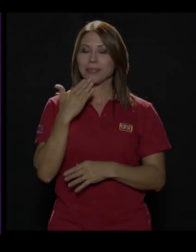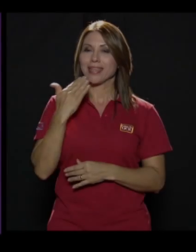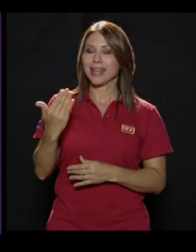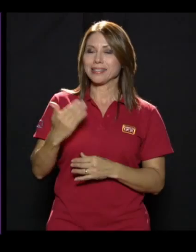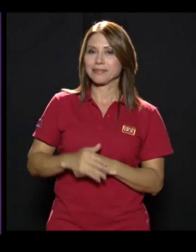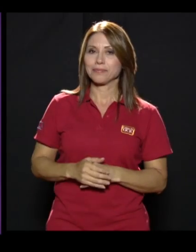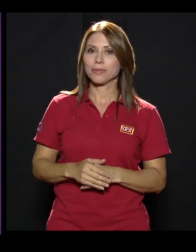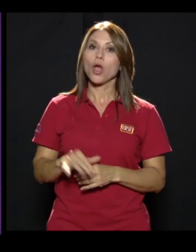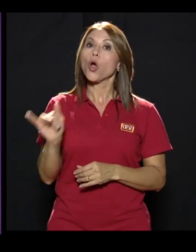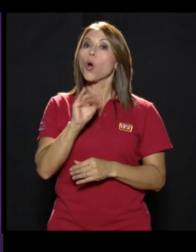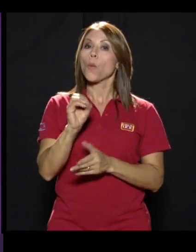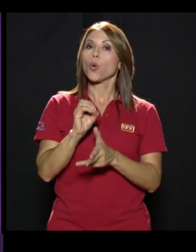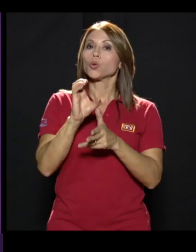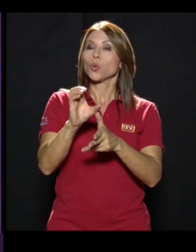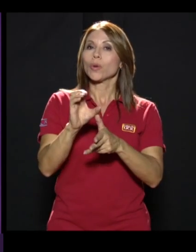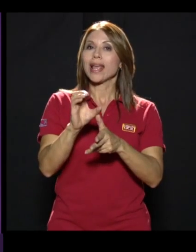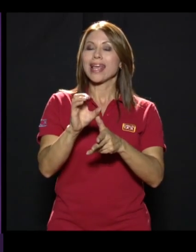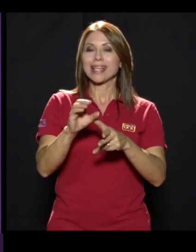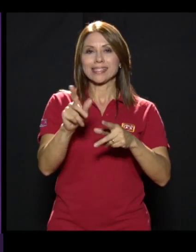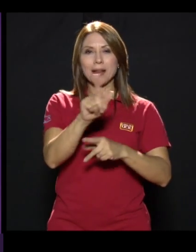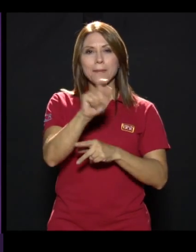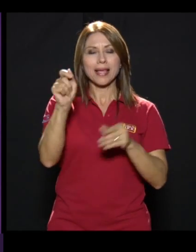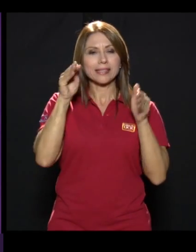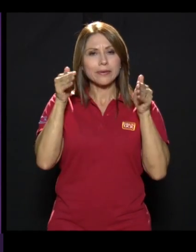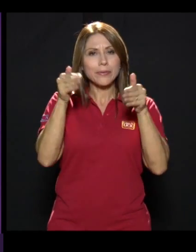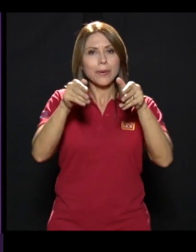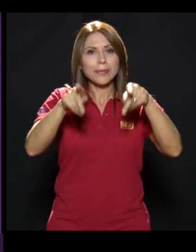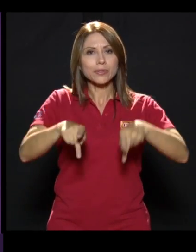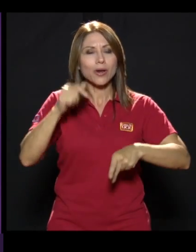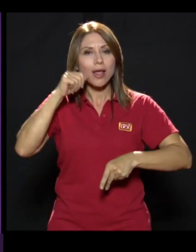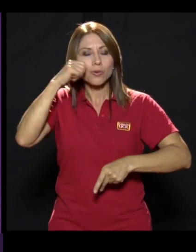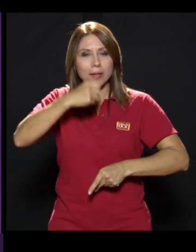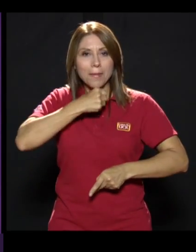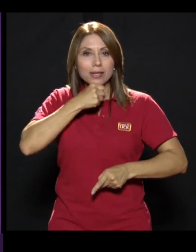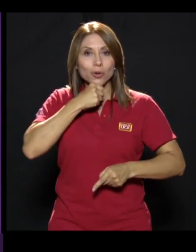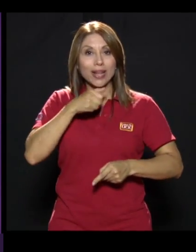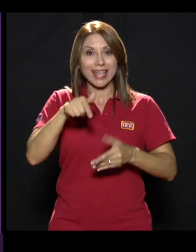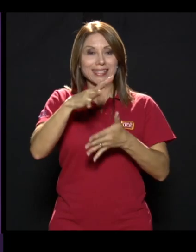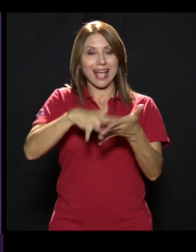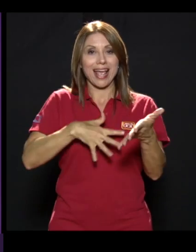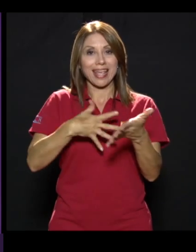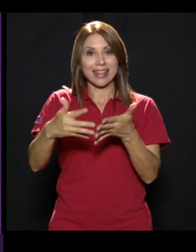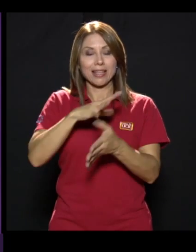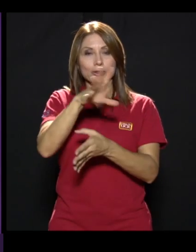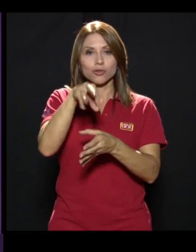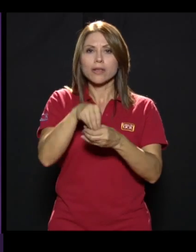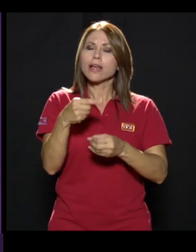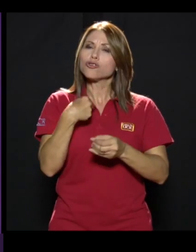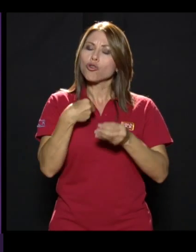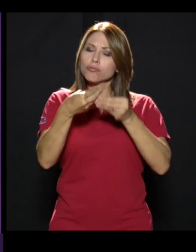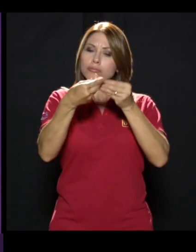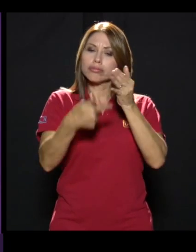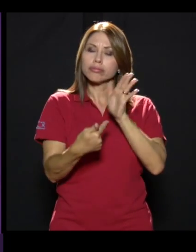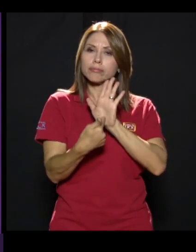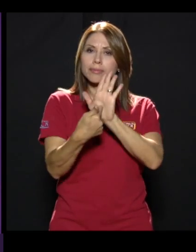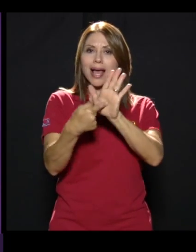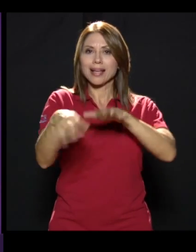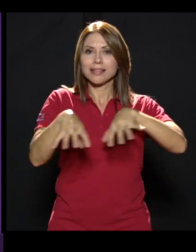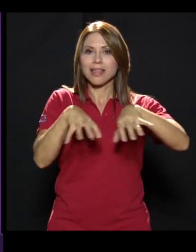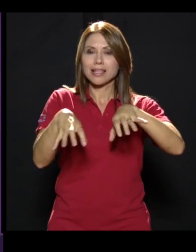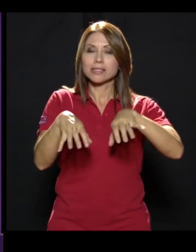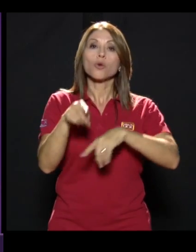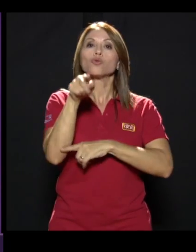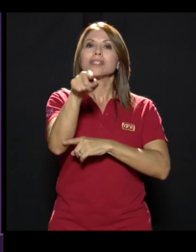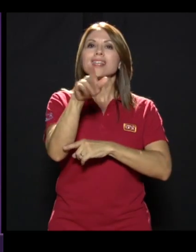Como octubre es el mes de la persona adulta mayor, en esta agenda inclusiva le traigo varias actividades para que usted y sus familiares